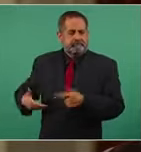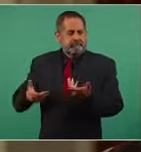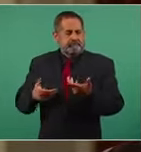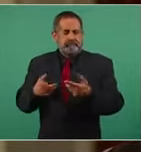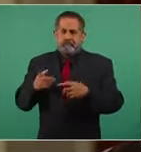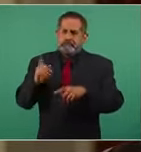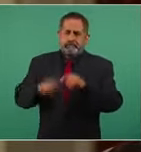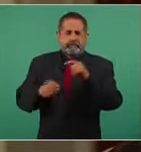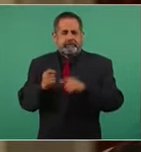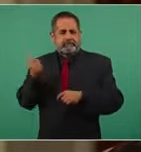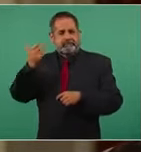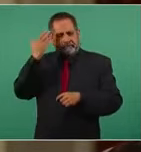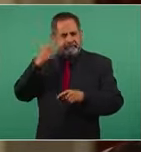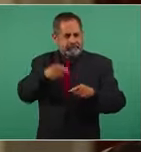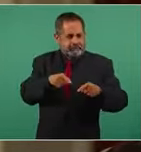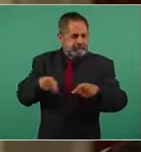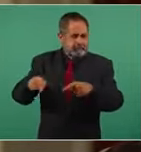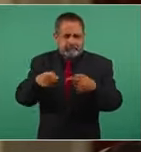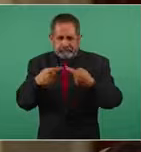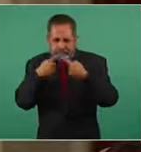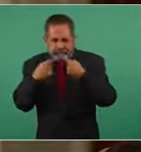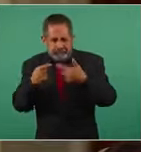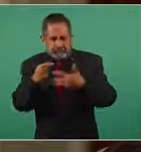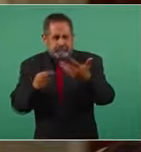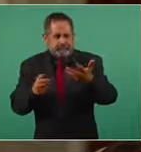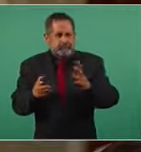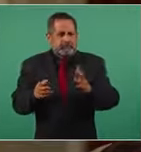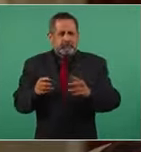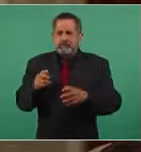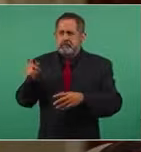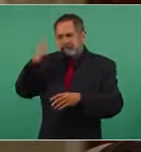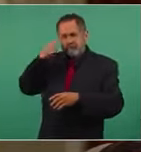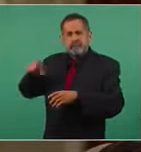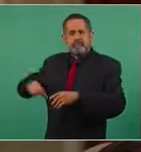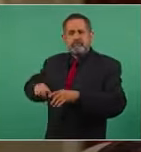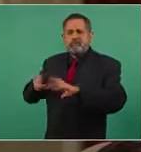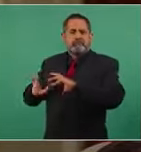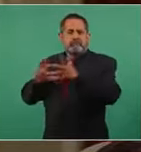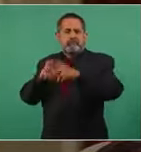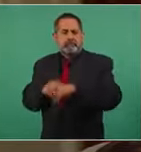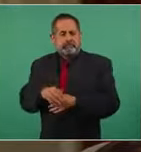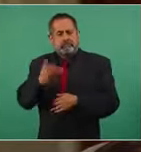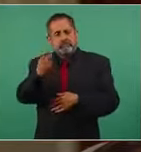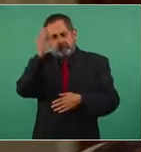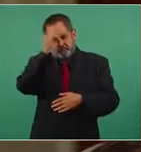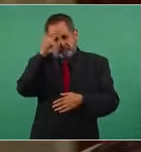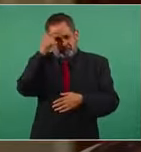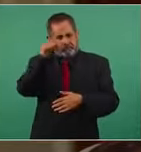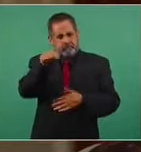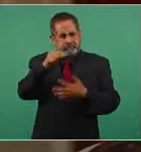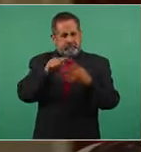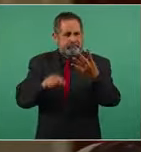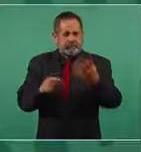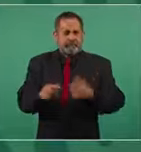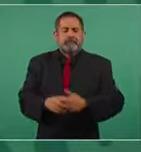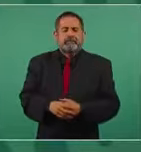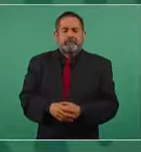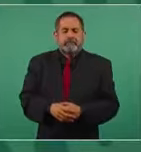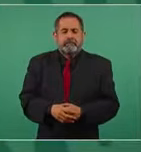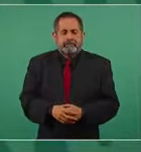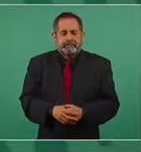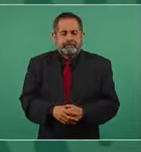destituir a los presidentes a los gobiernos entonces su opinión sobre este punto presidente no